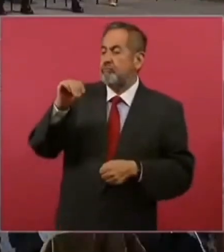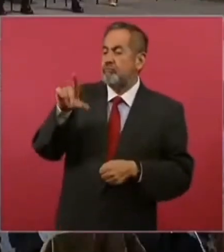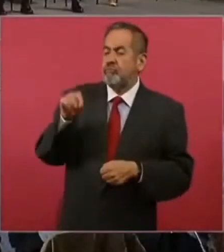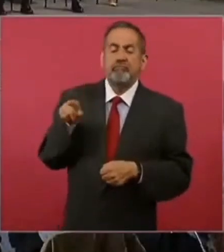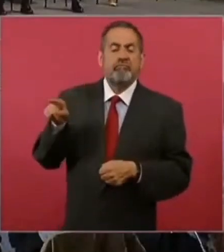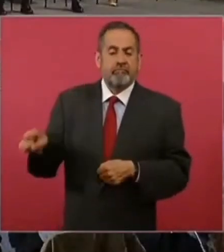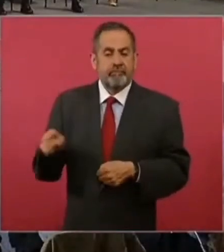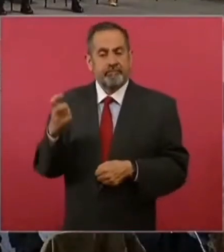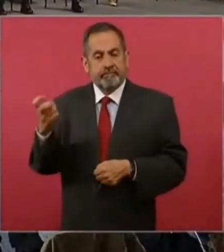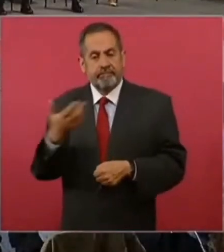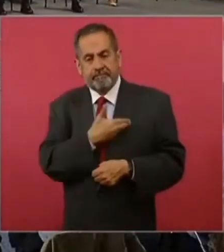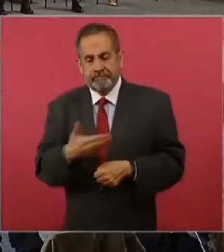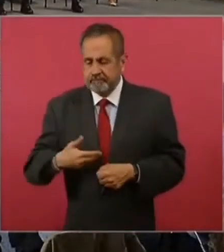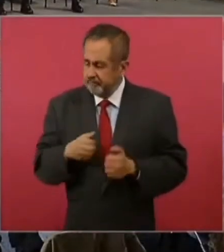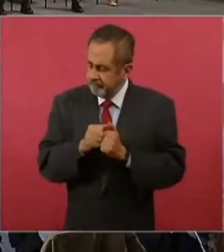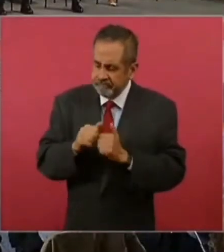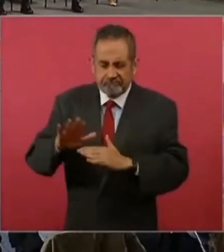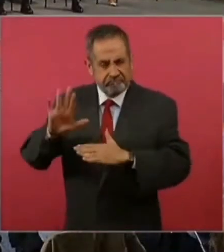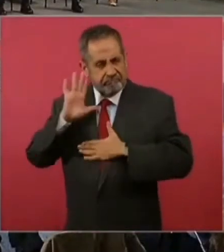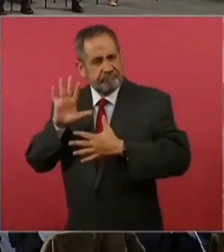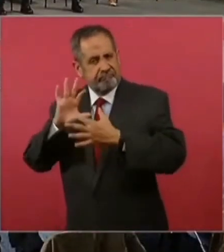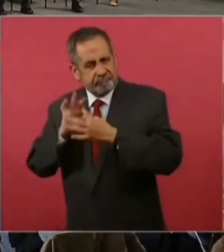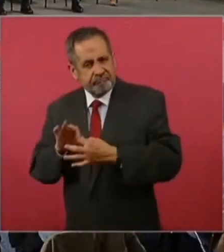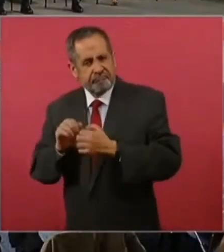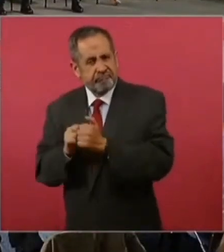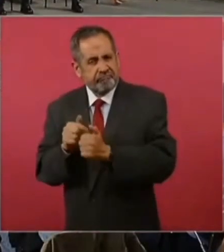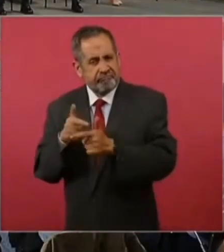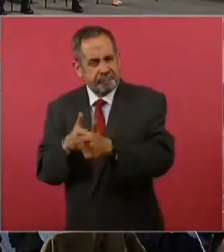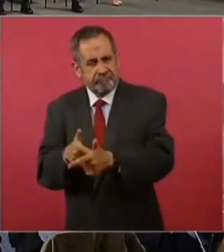Por ello, presidente, siempre comprometidos. Gracias.